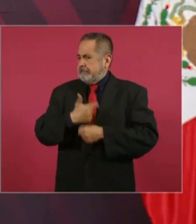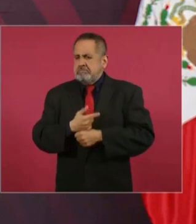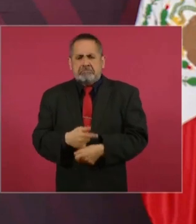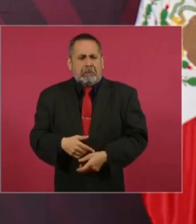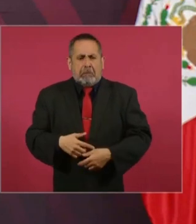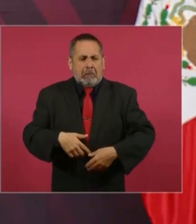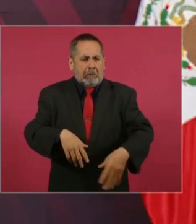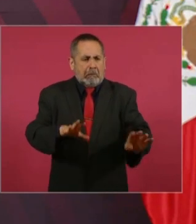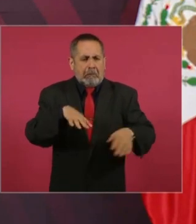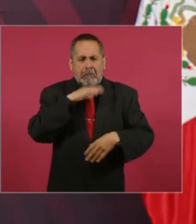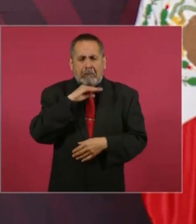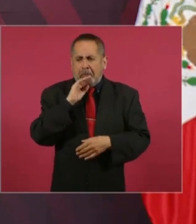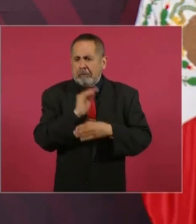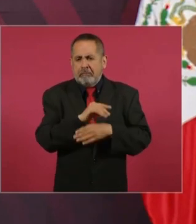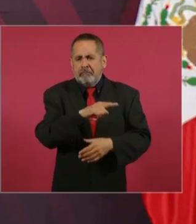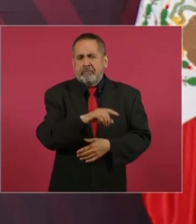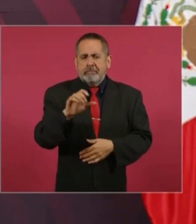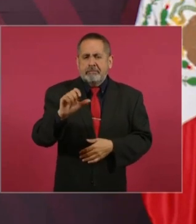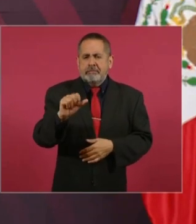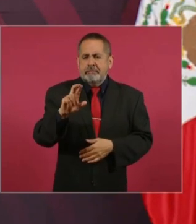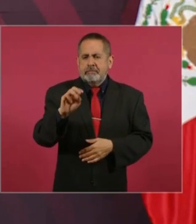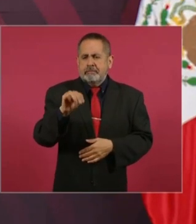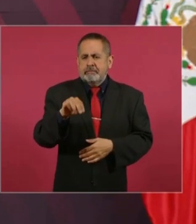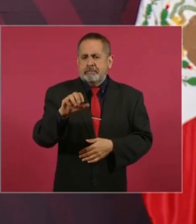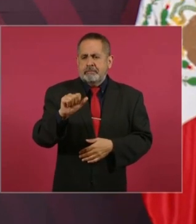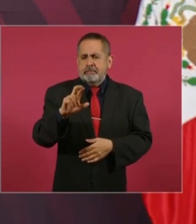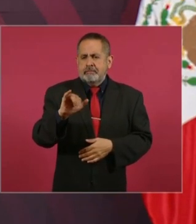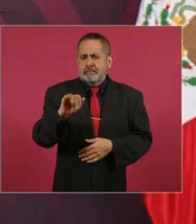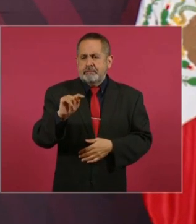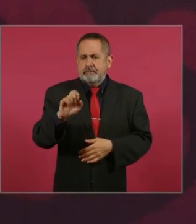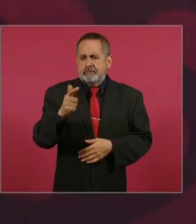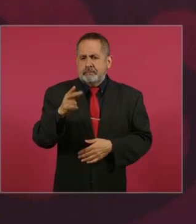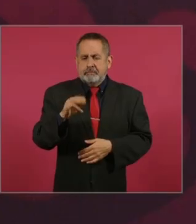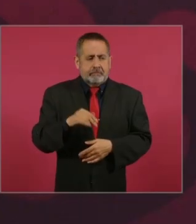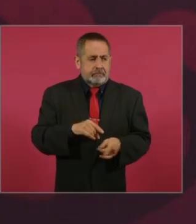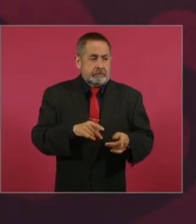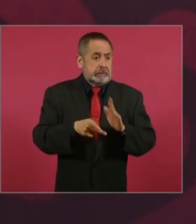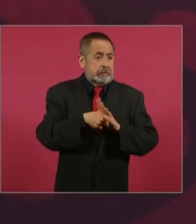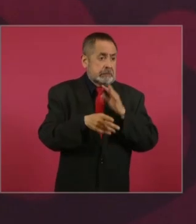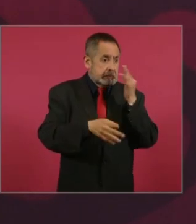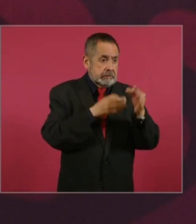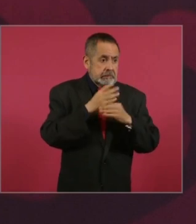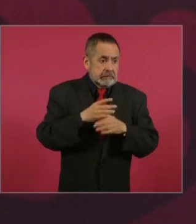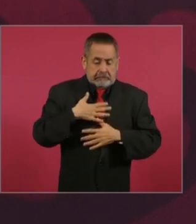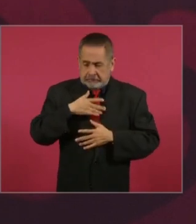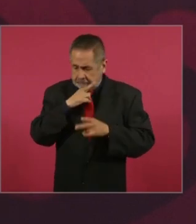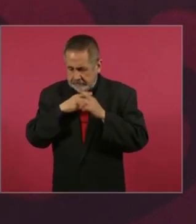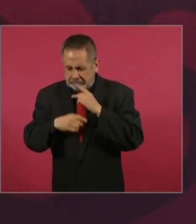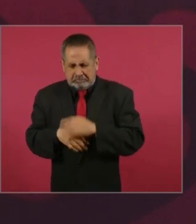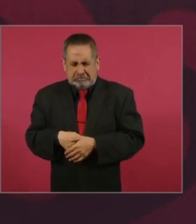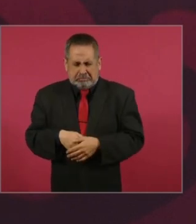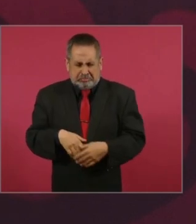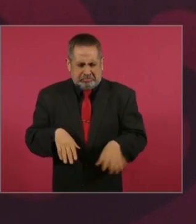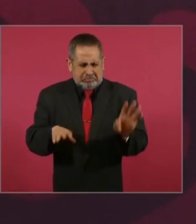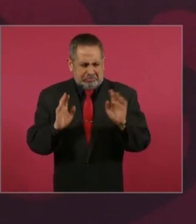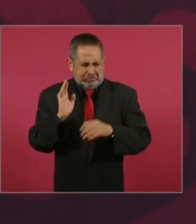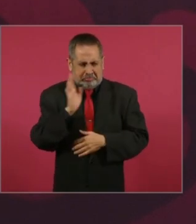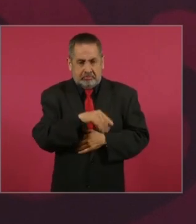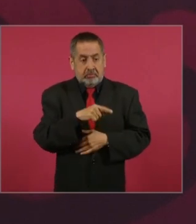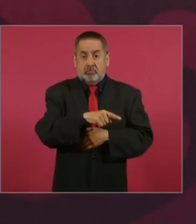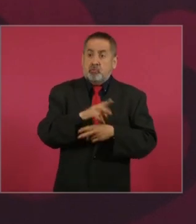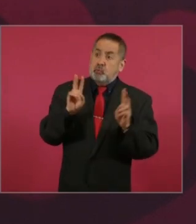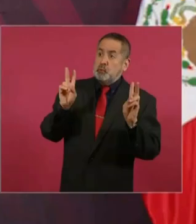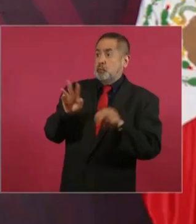de la Paladina de la Libertad.